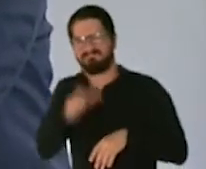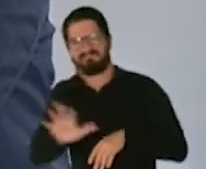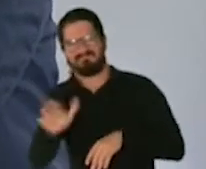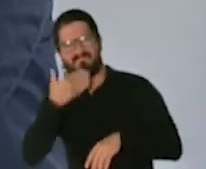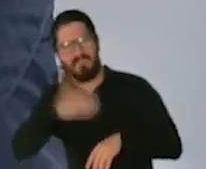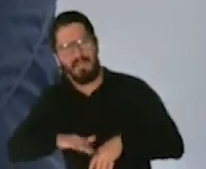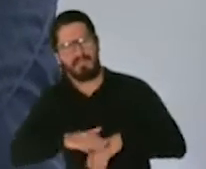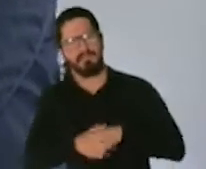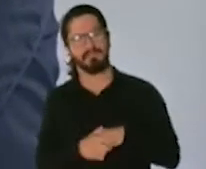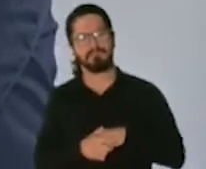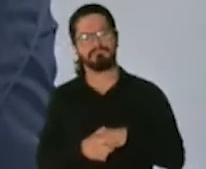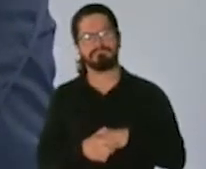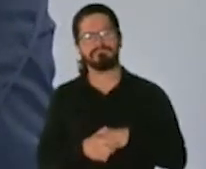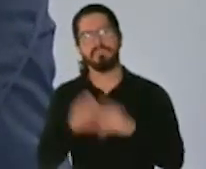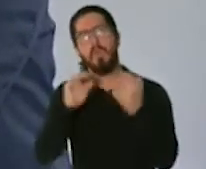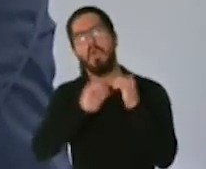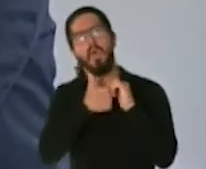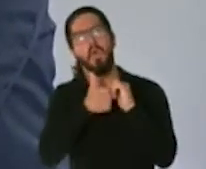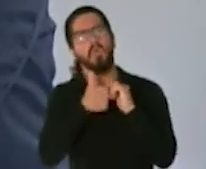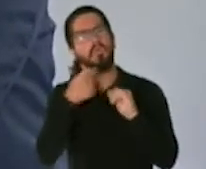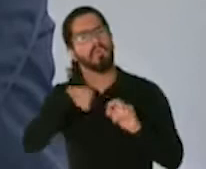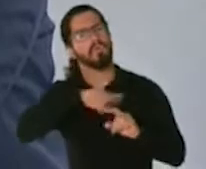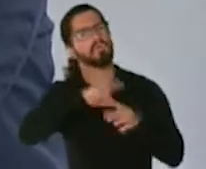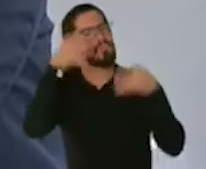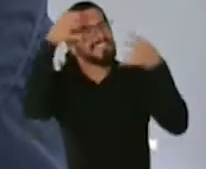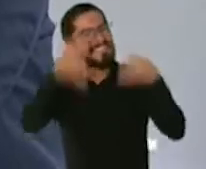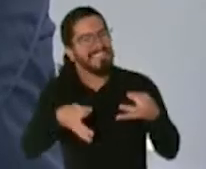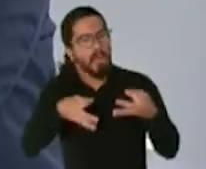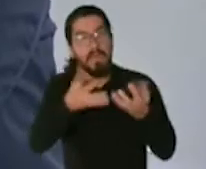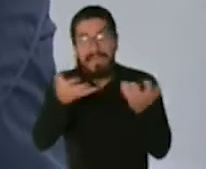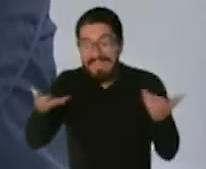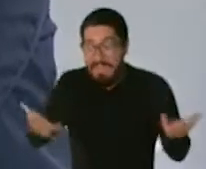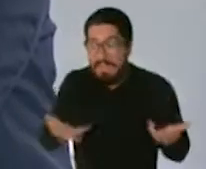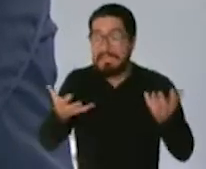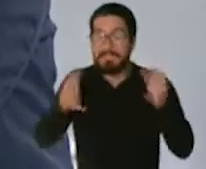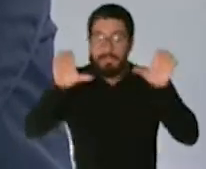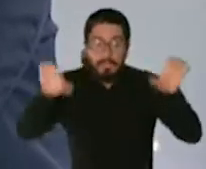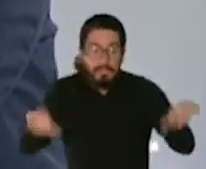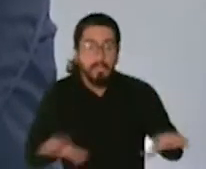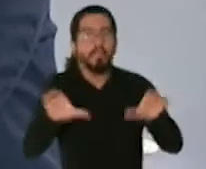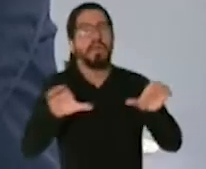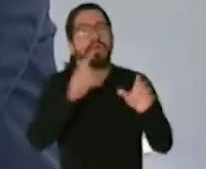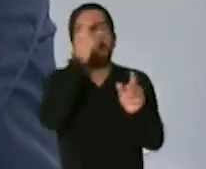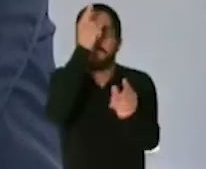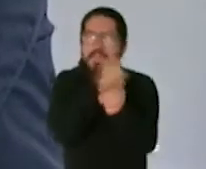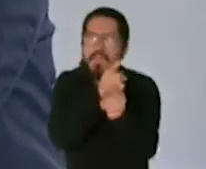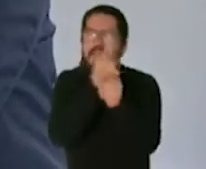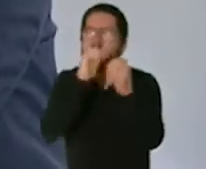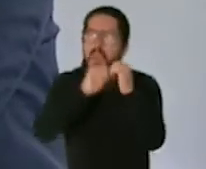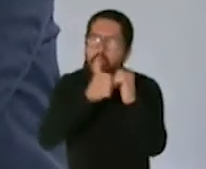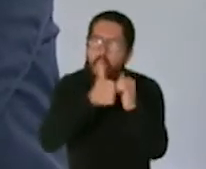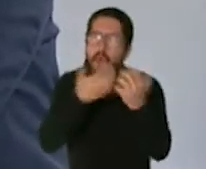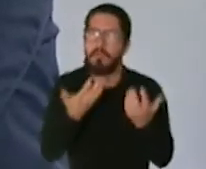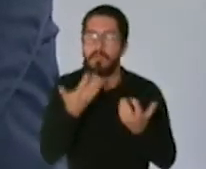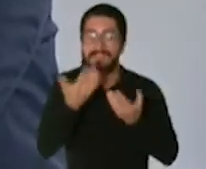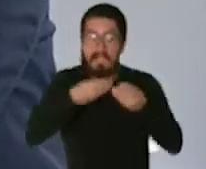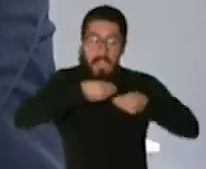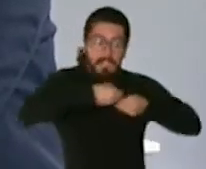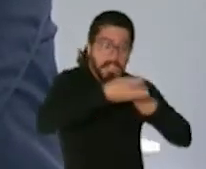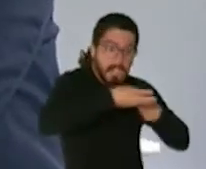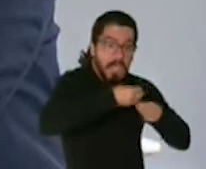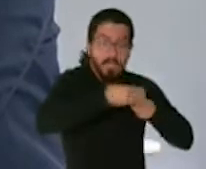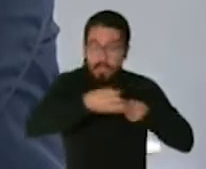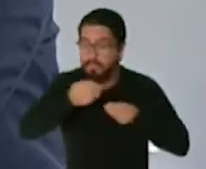¿Cómo podemos asegurarnos de que esto nos quede bien? O sea, de que haya una distribución adecuada, de que sea organizada,